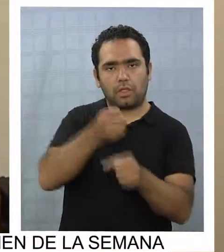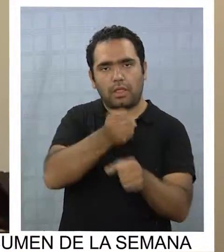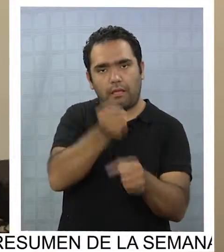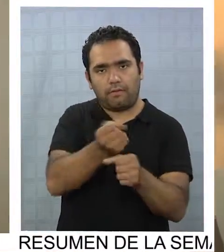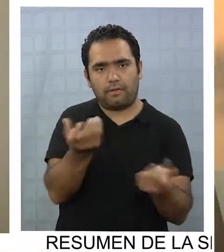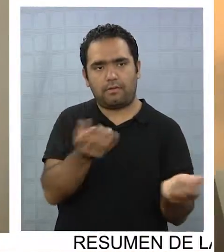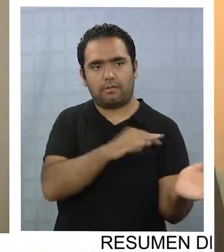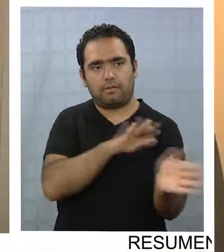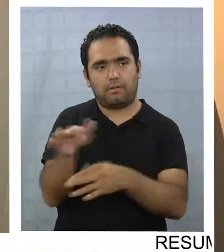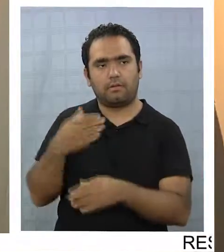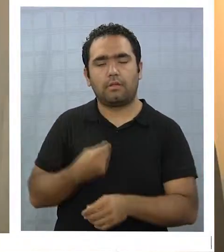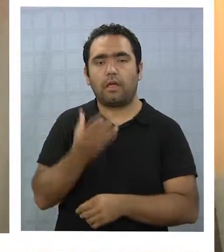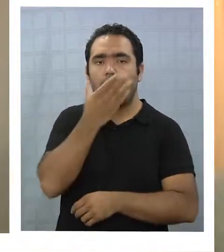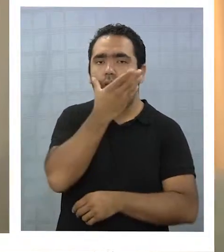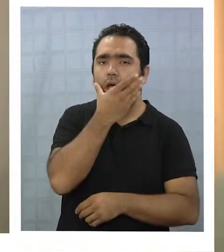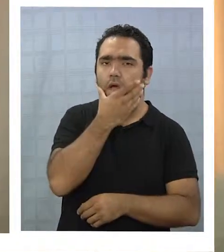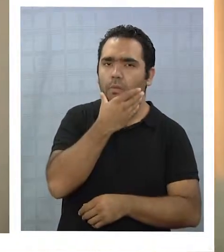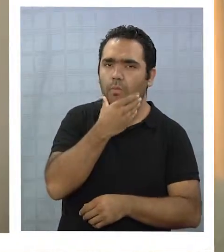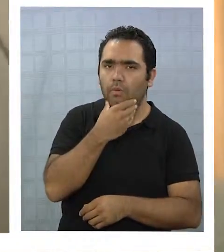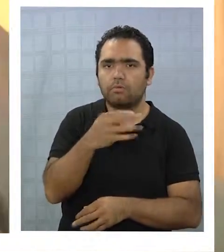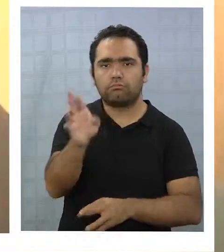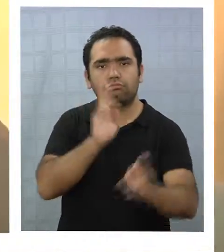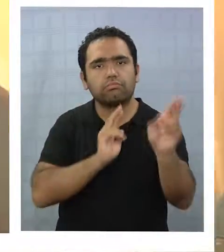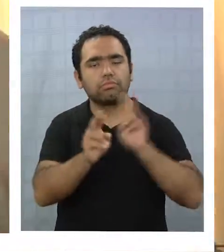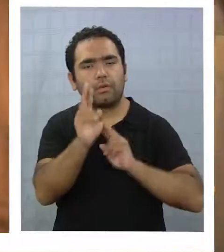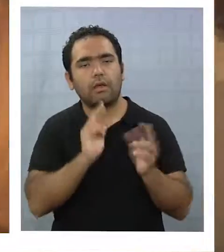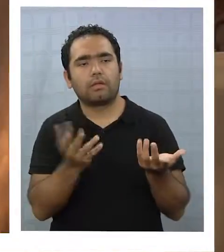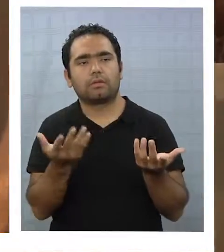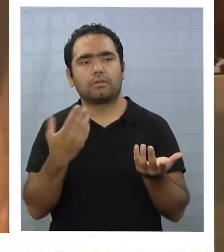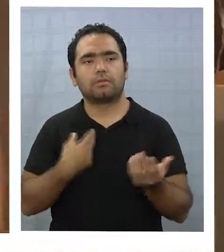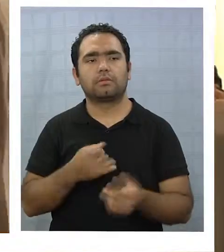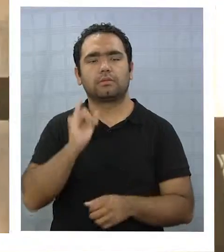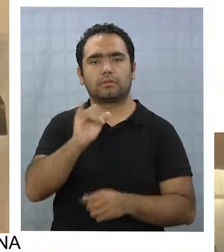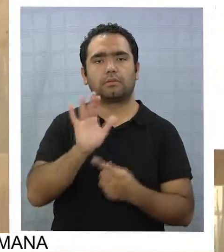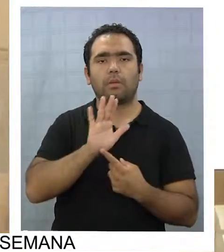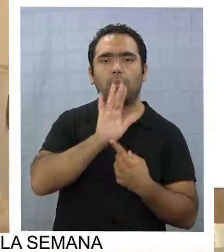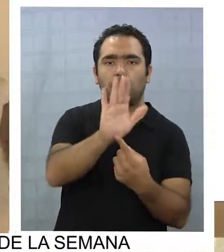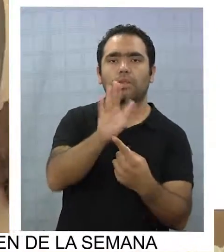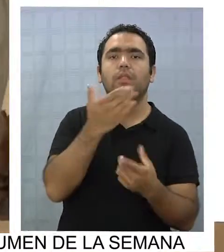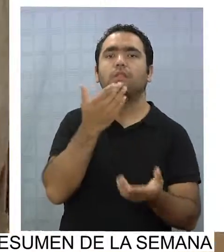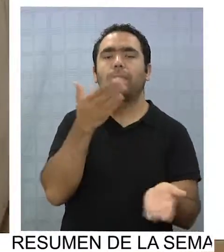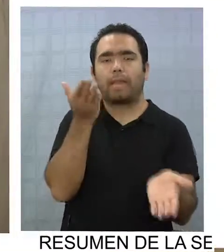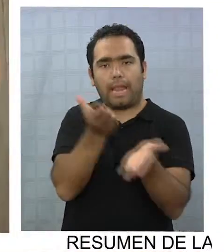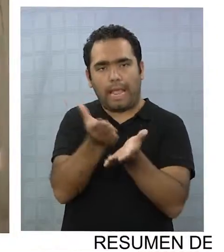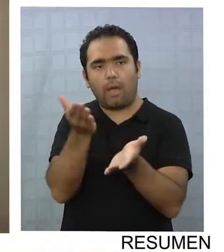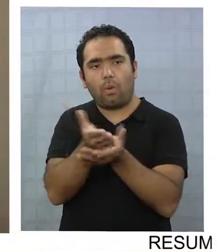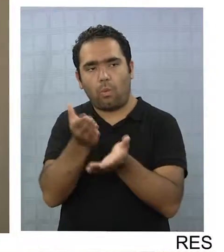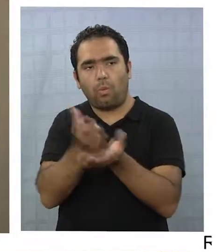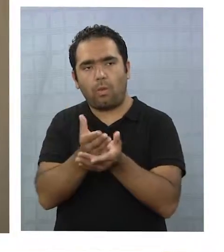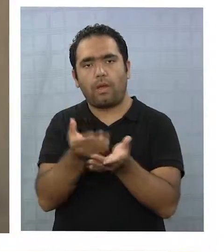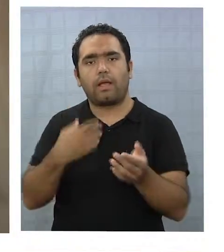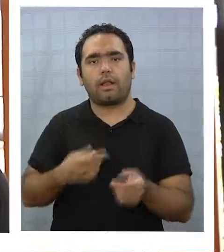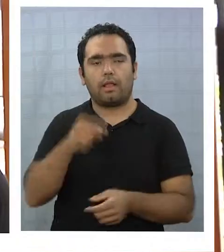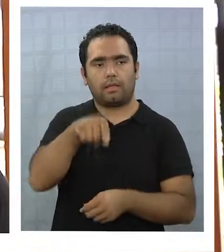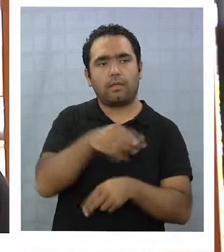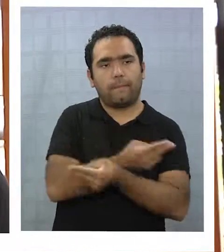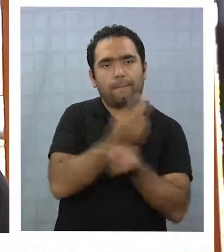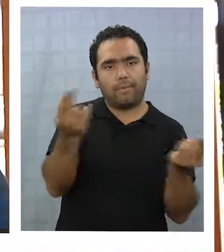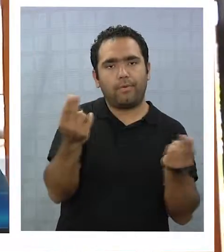nuestro trabajo. Ha sido hermosa la respuesta, la estamos presentando en colegios también, paralelo a estas funciones públicas,